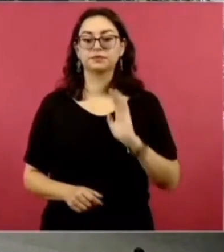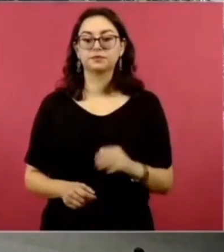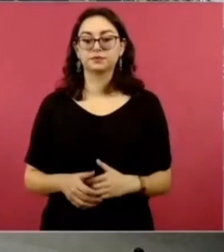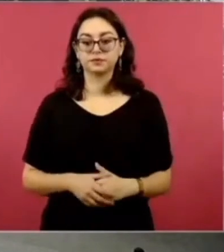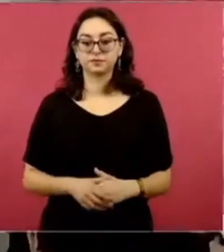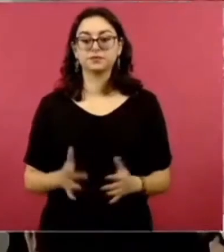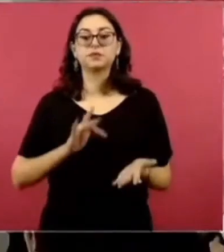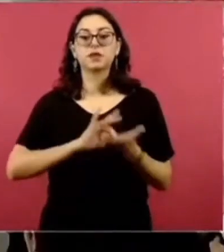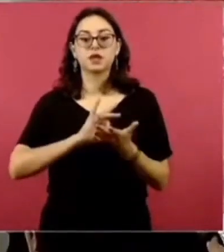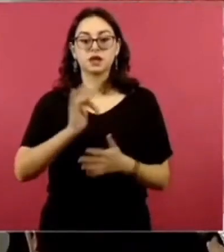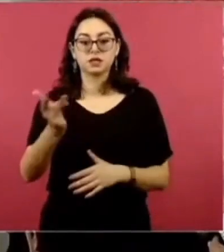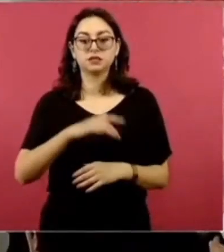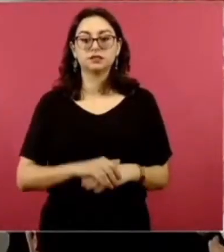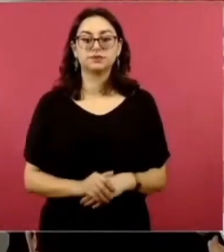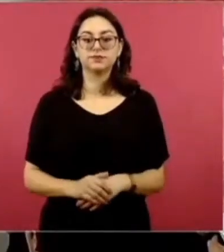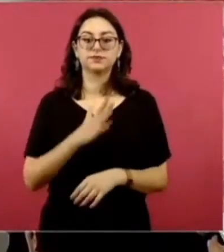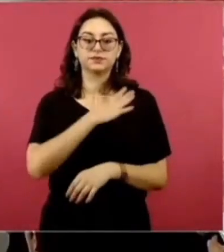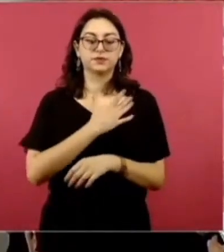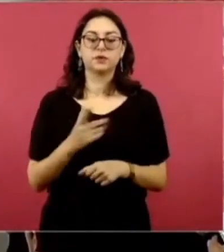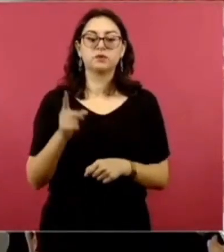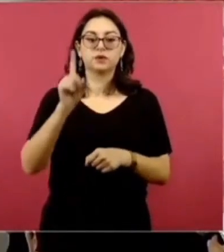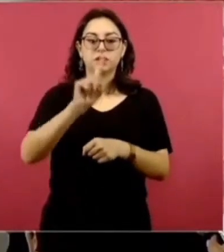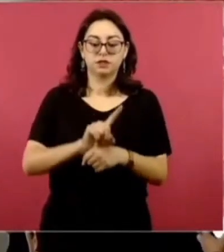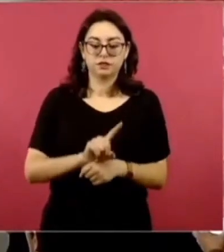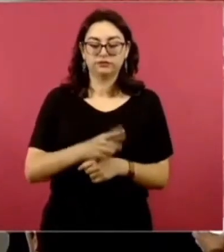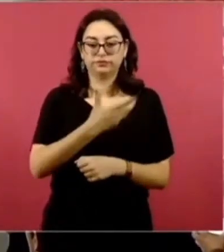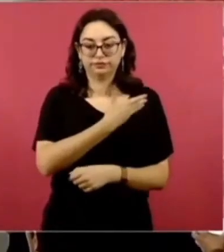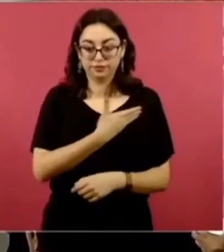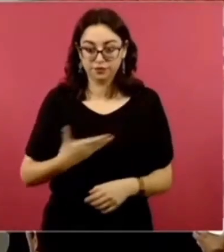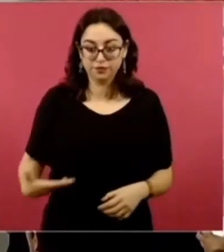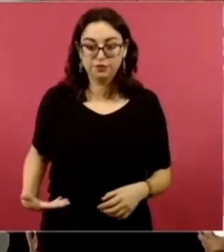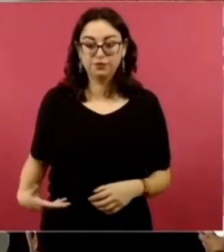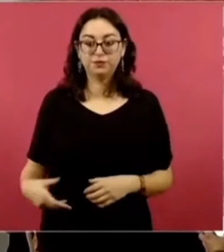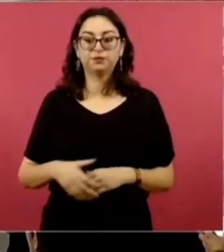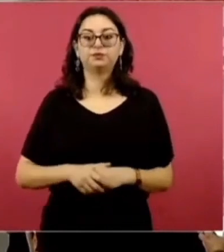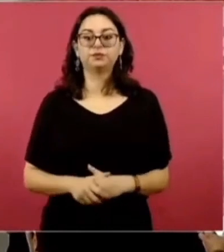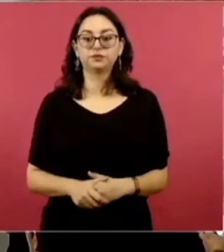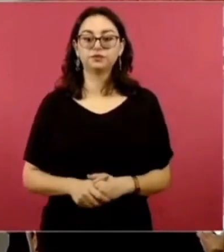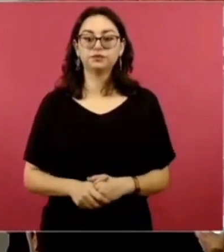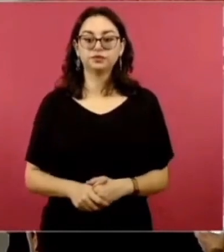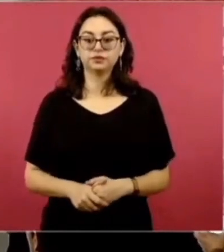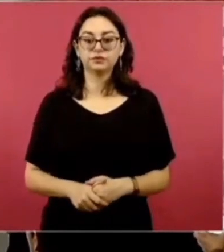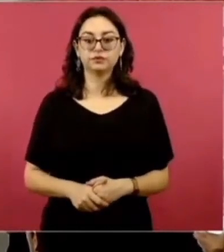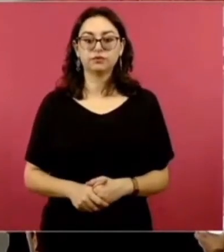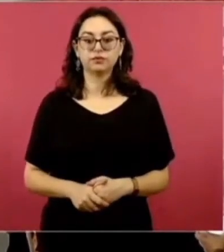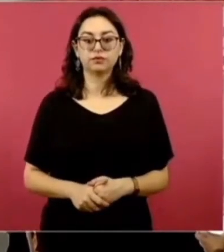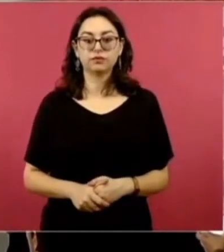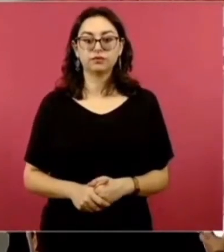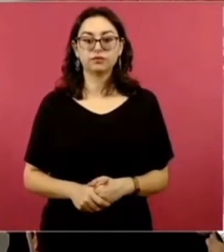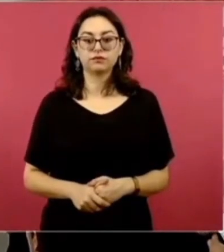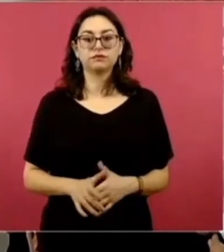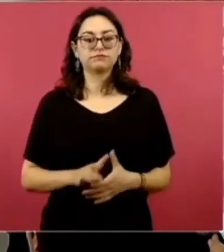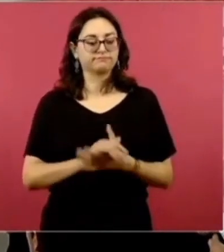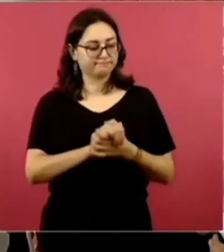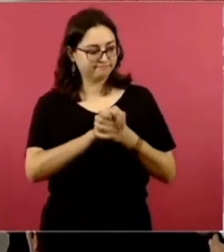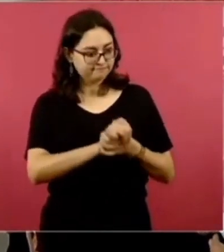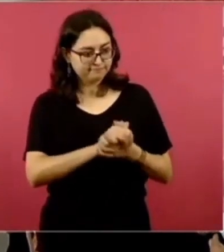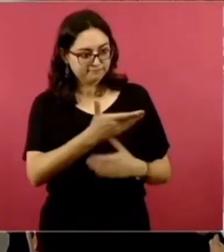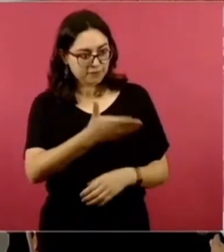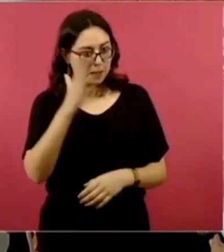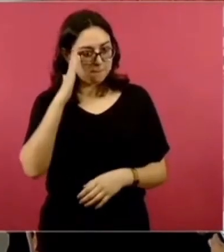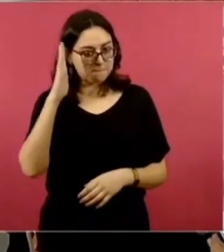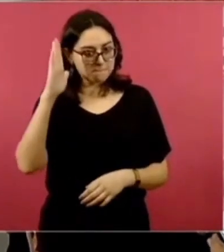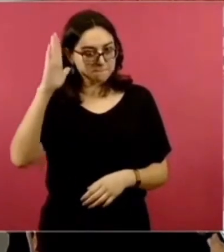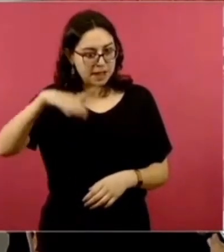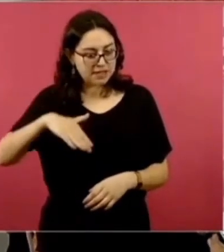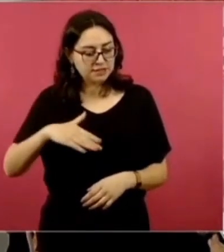Muy buenos días. Con su permiso, señor presidente. Buenos días. Saludo con mucho gusto a la maestra Delfina Gómez,